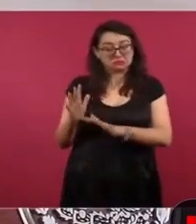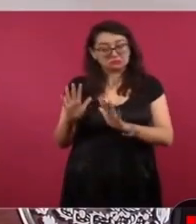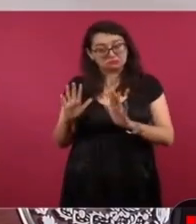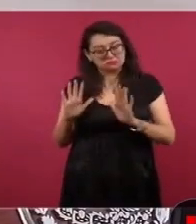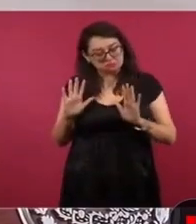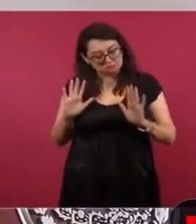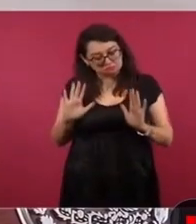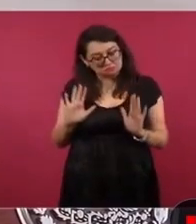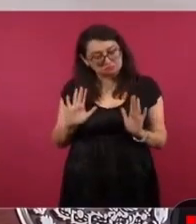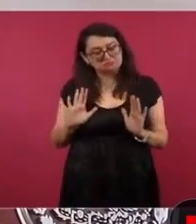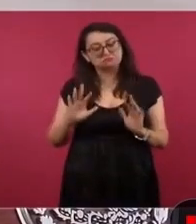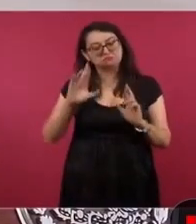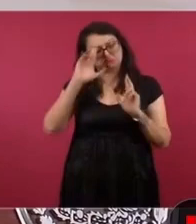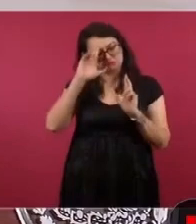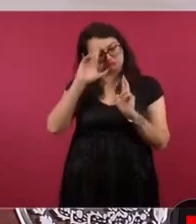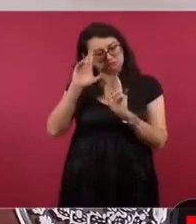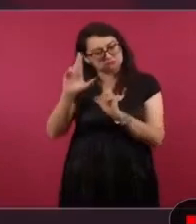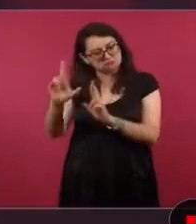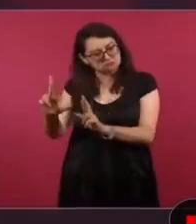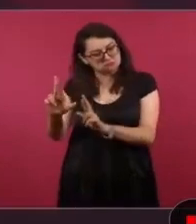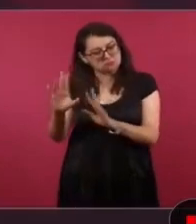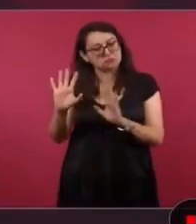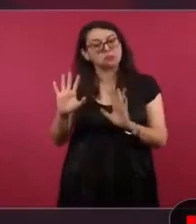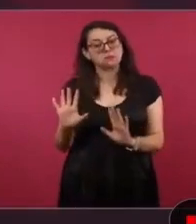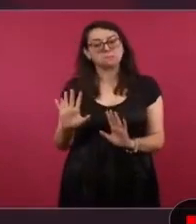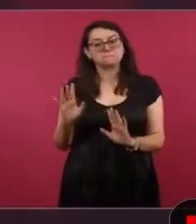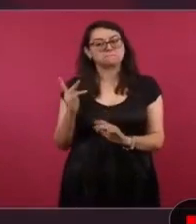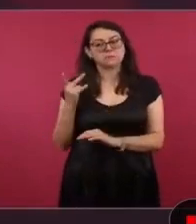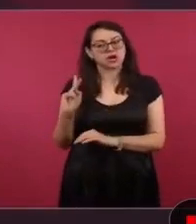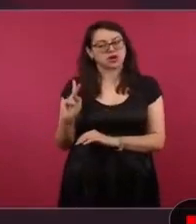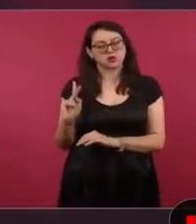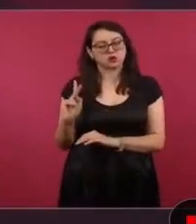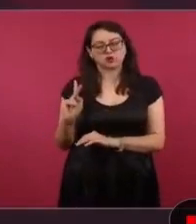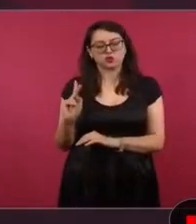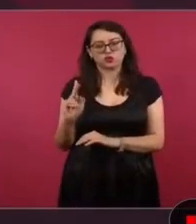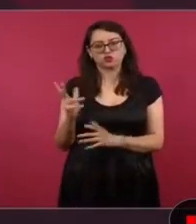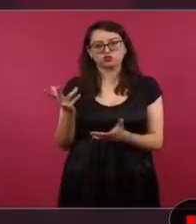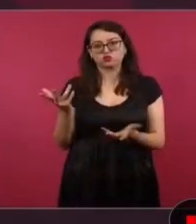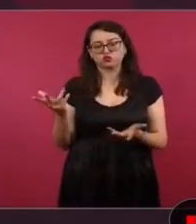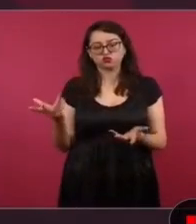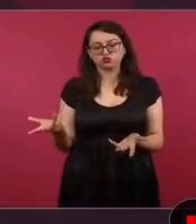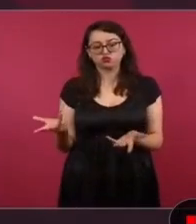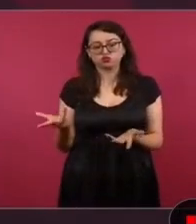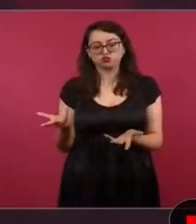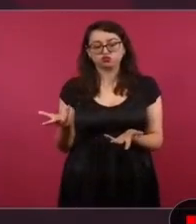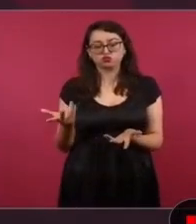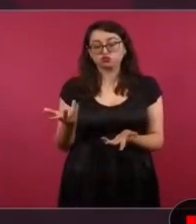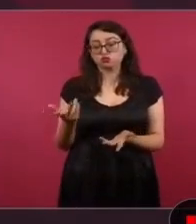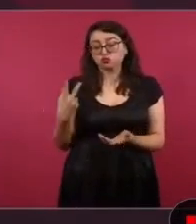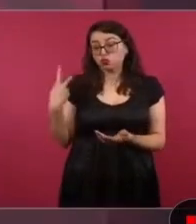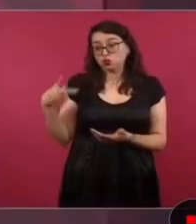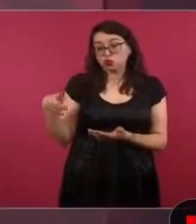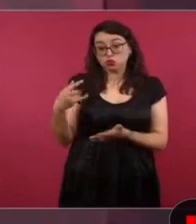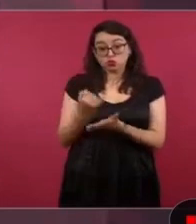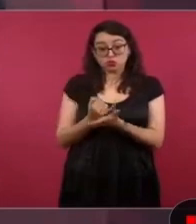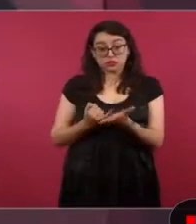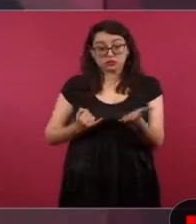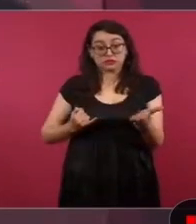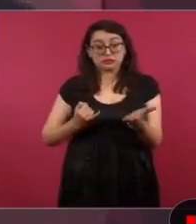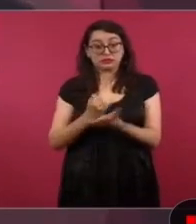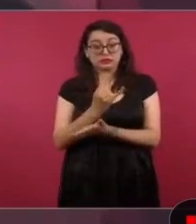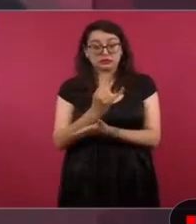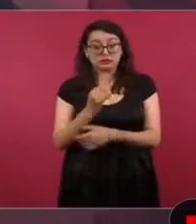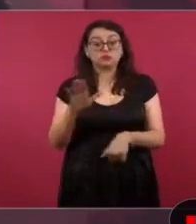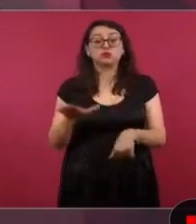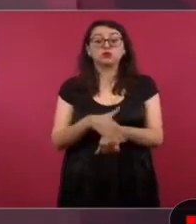además nosotros respetamos, esa decisión que tomaron por un comentario que